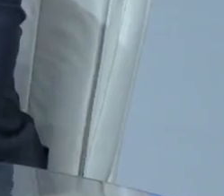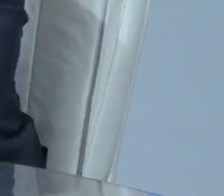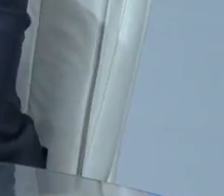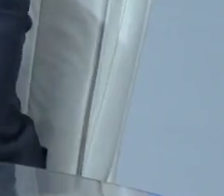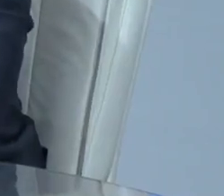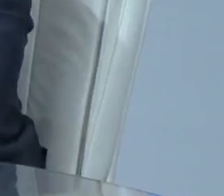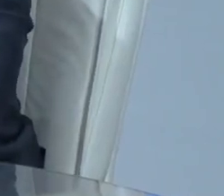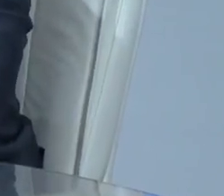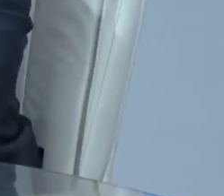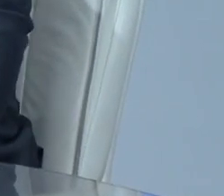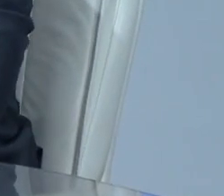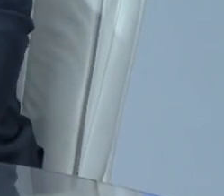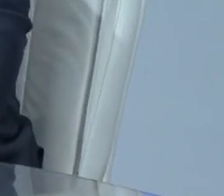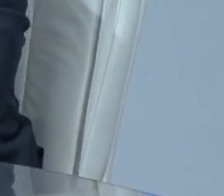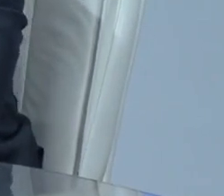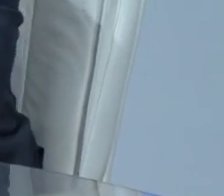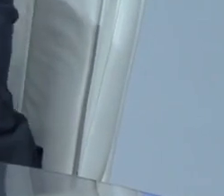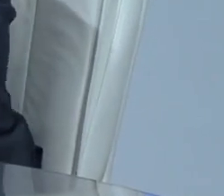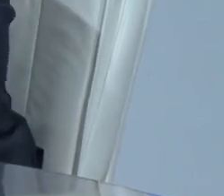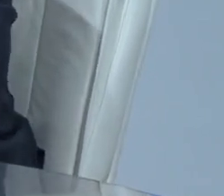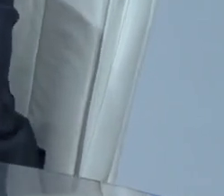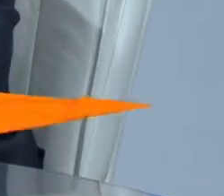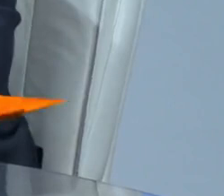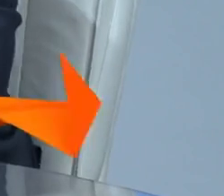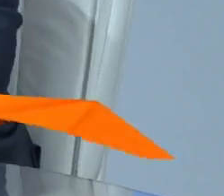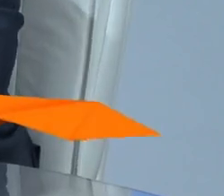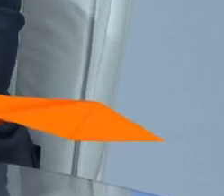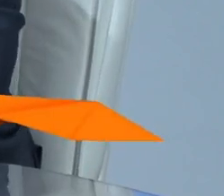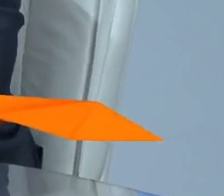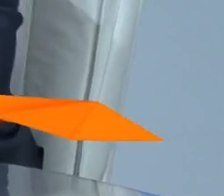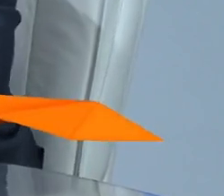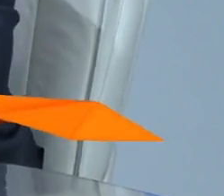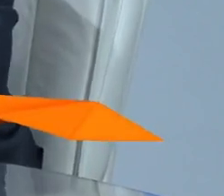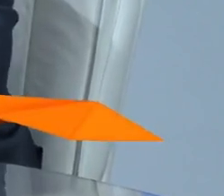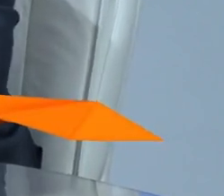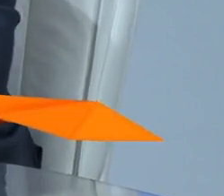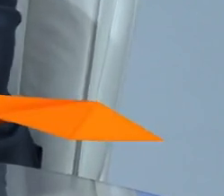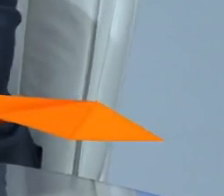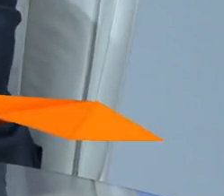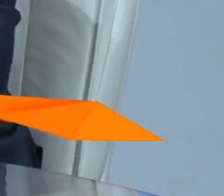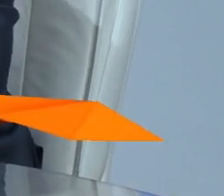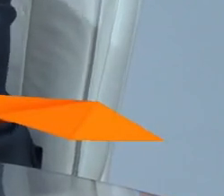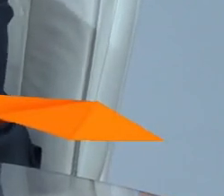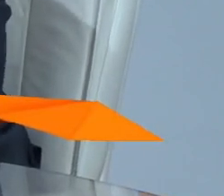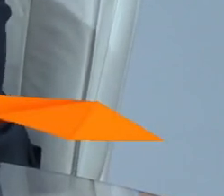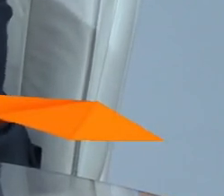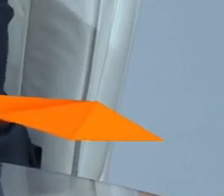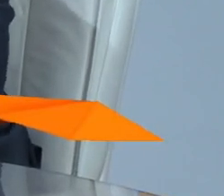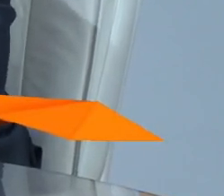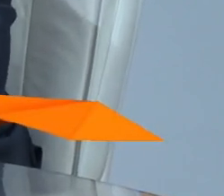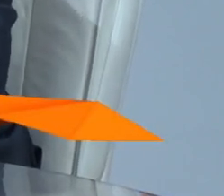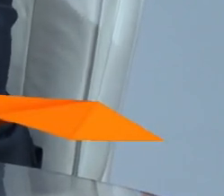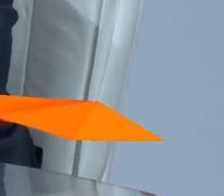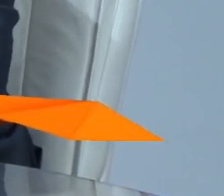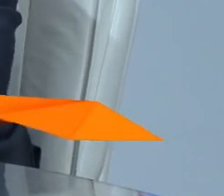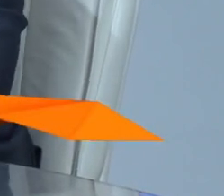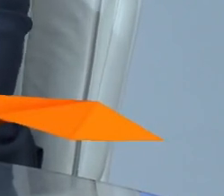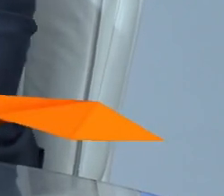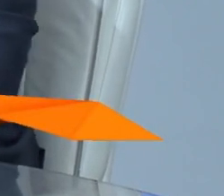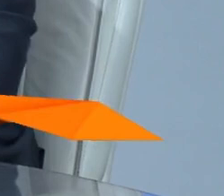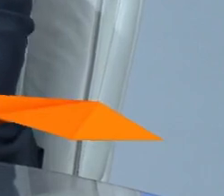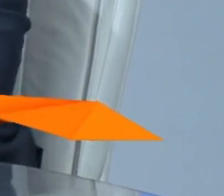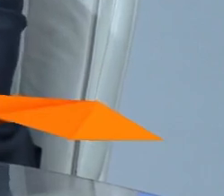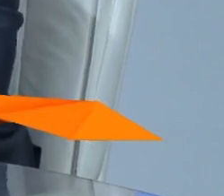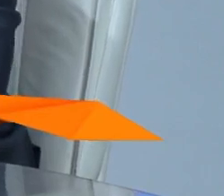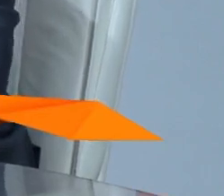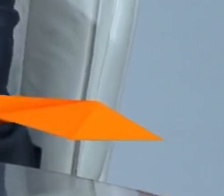tú comenzaste leyendo un precioso soneto de Rubén Martínez Villena. Villena fue quizás el poeta cubano